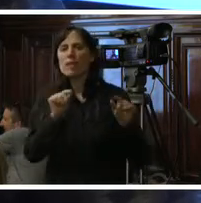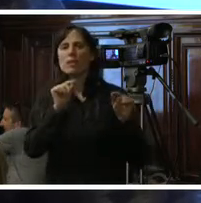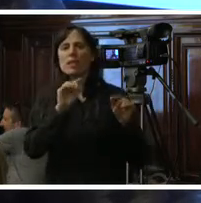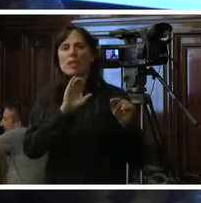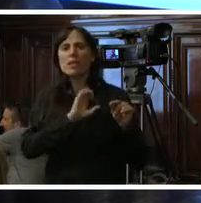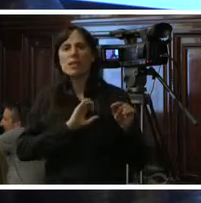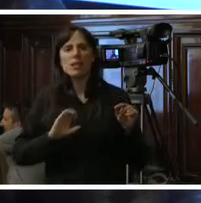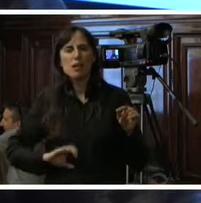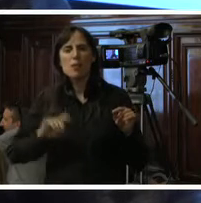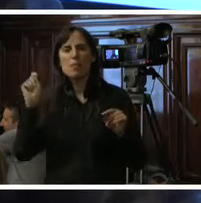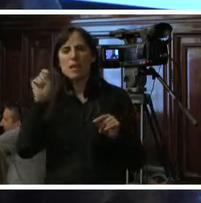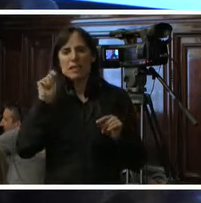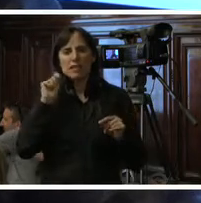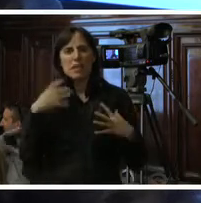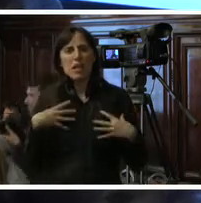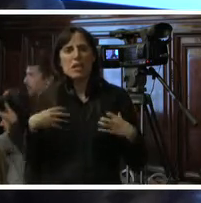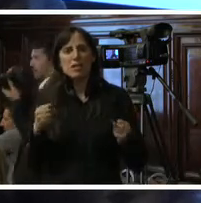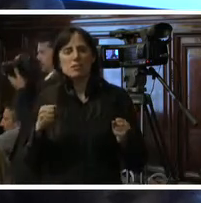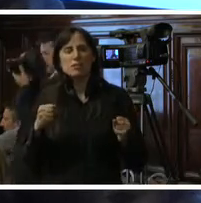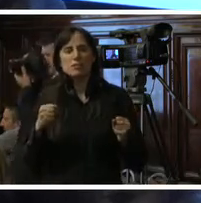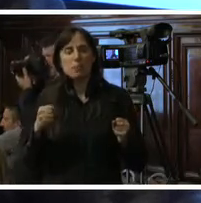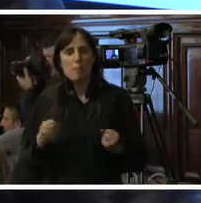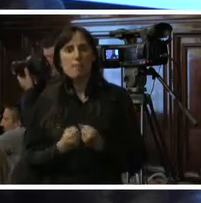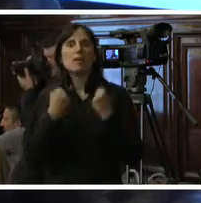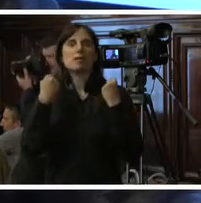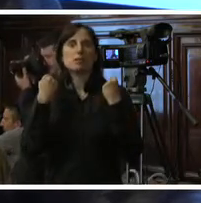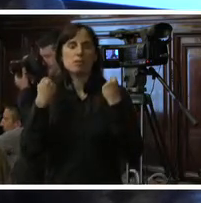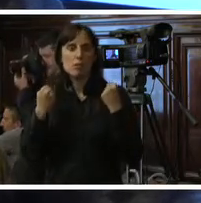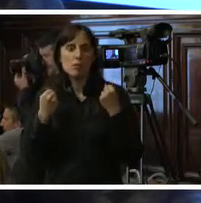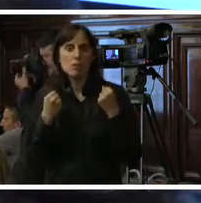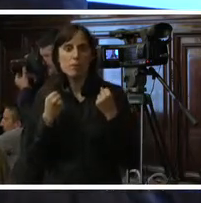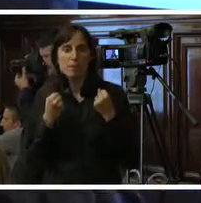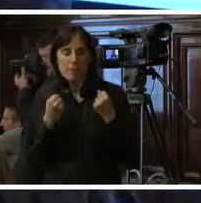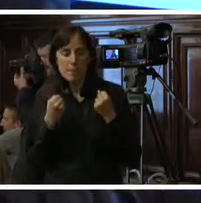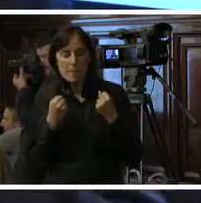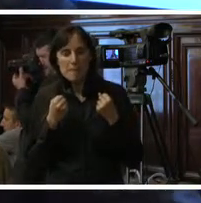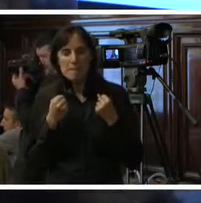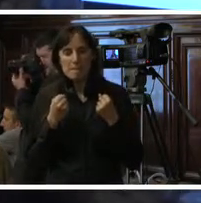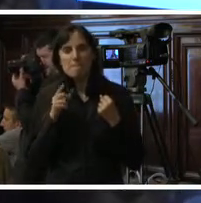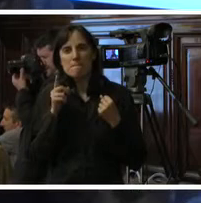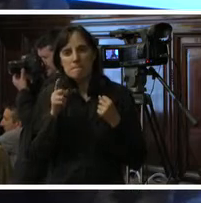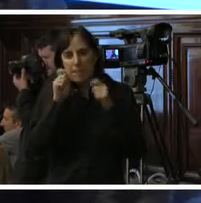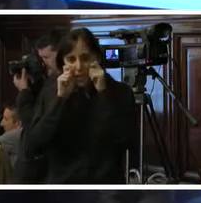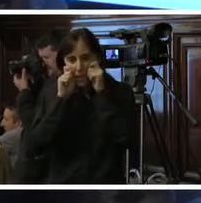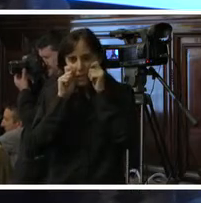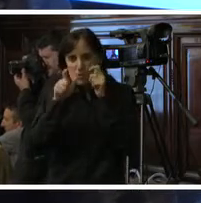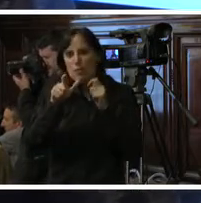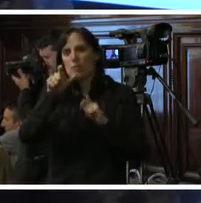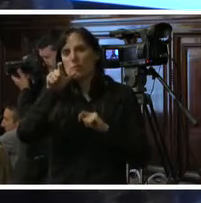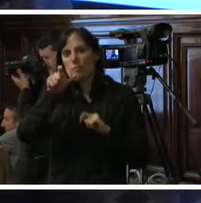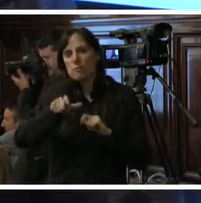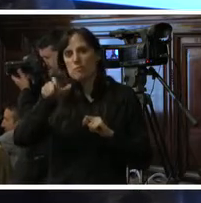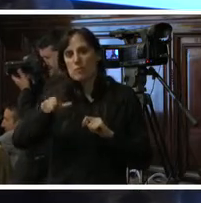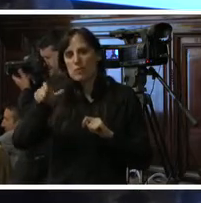de emergencia sanitaria ha impactado en en la atención a los casos y la